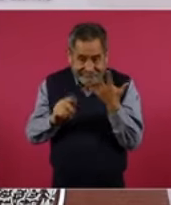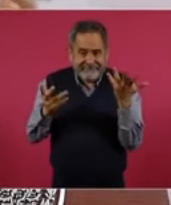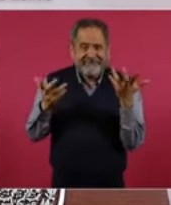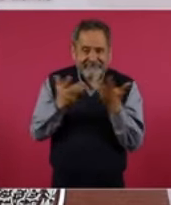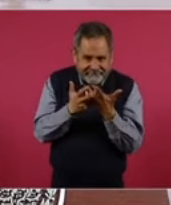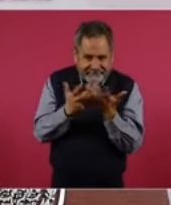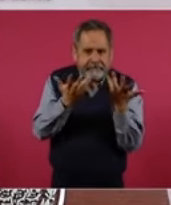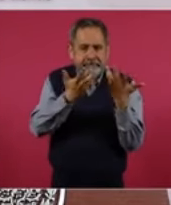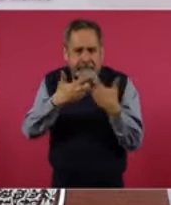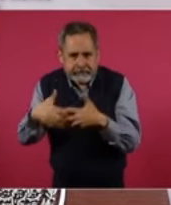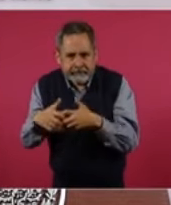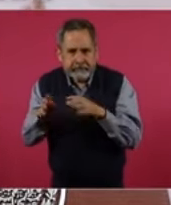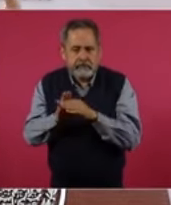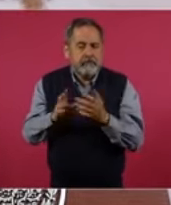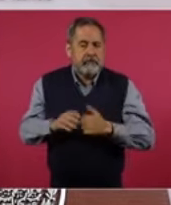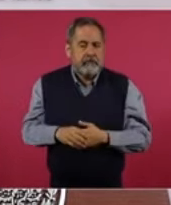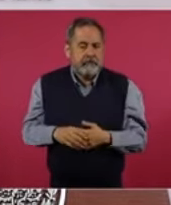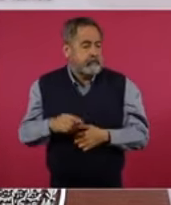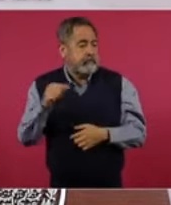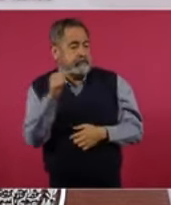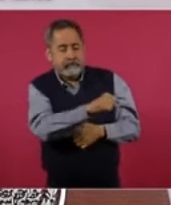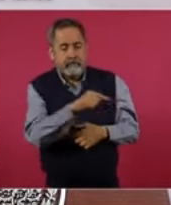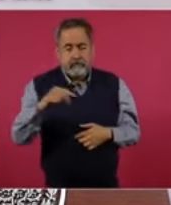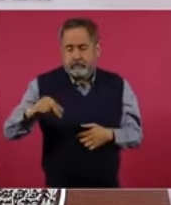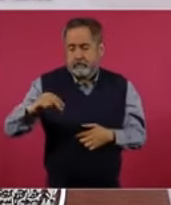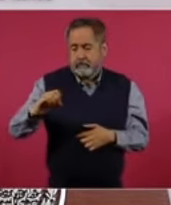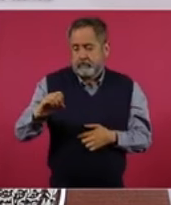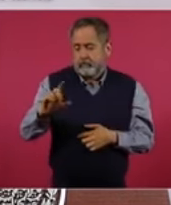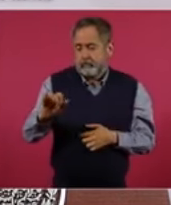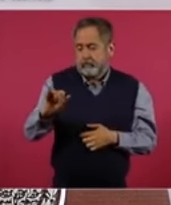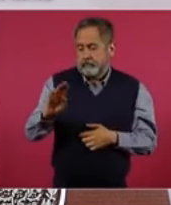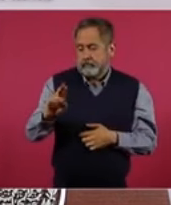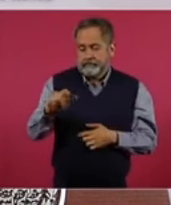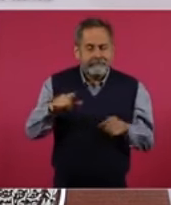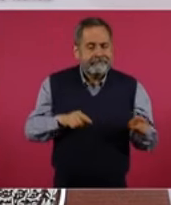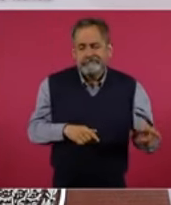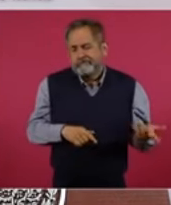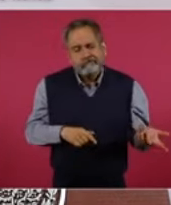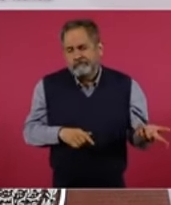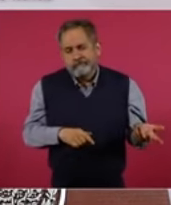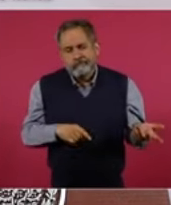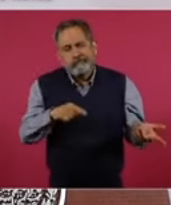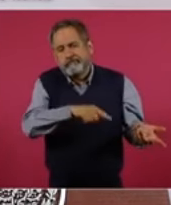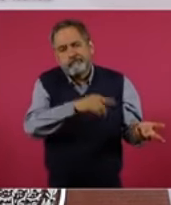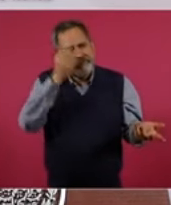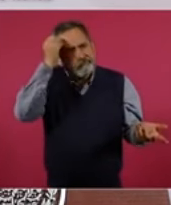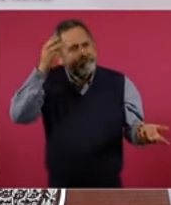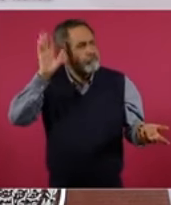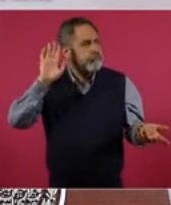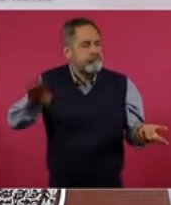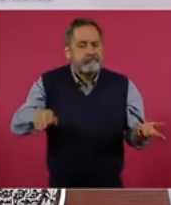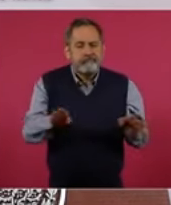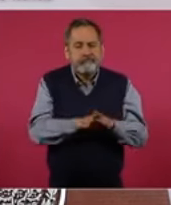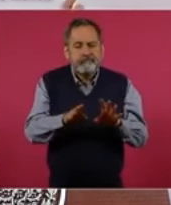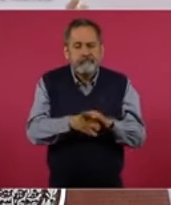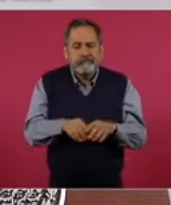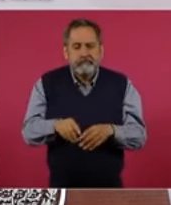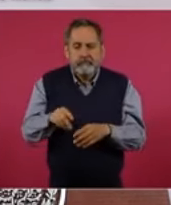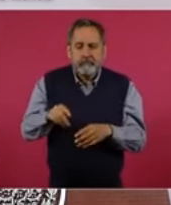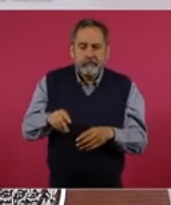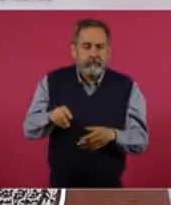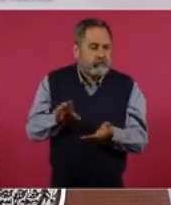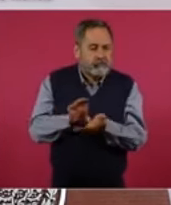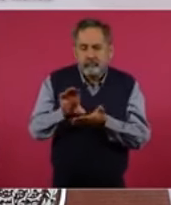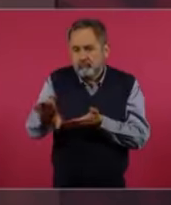en el caso del modelo neoliberal, ya se habían olvidado de la inversión